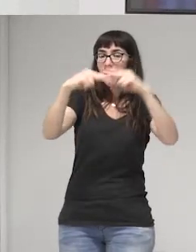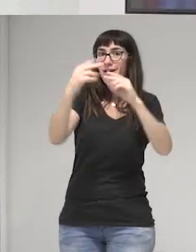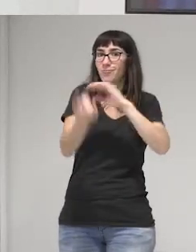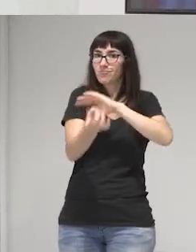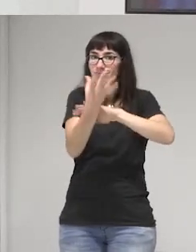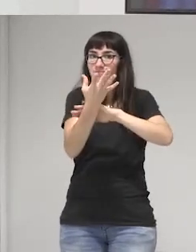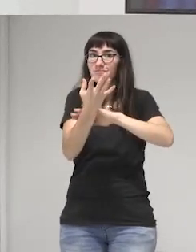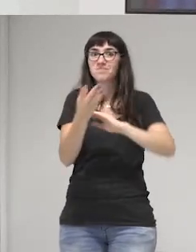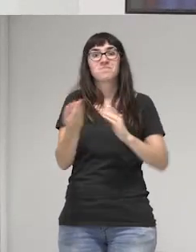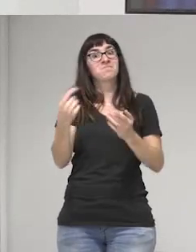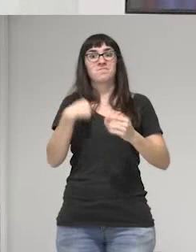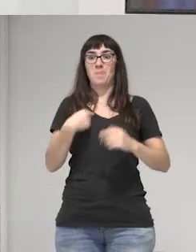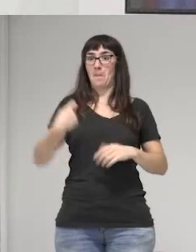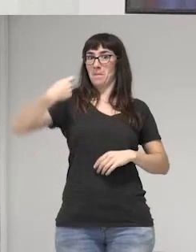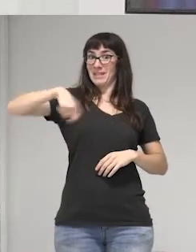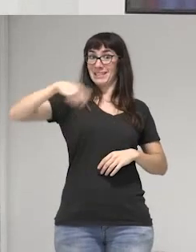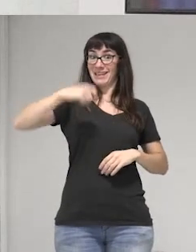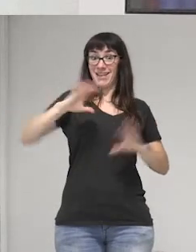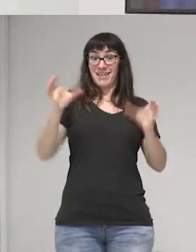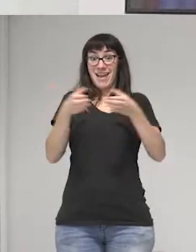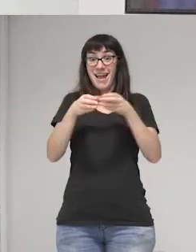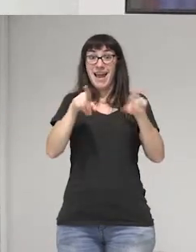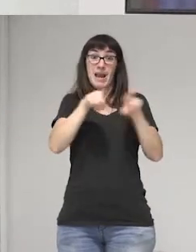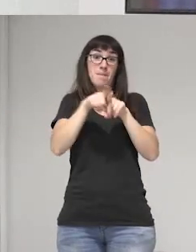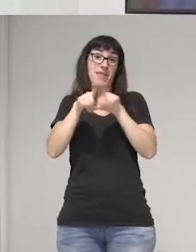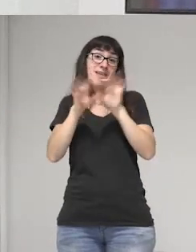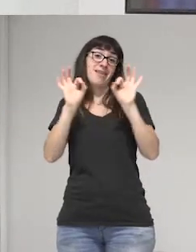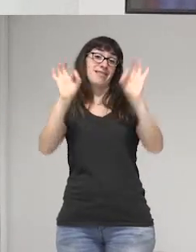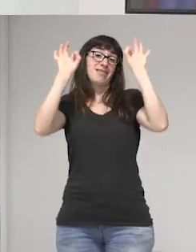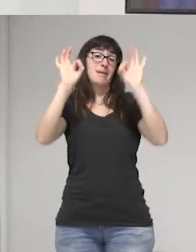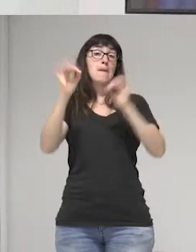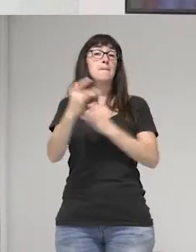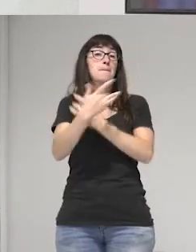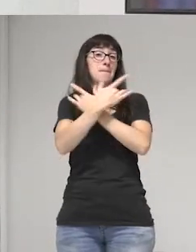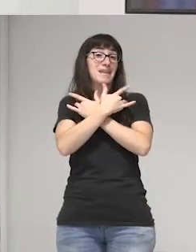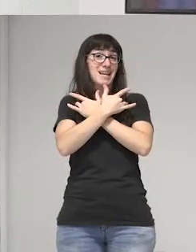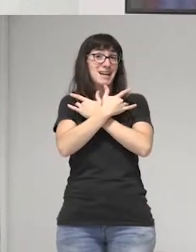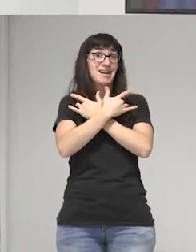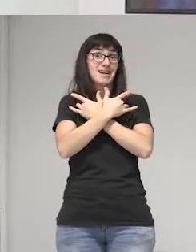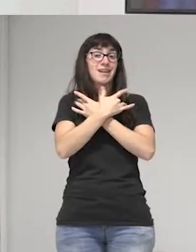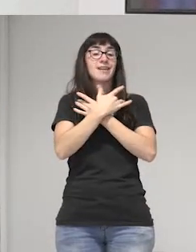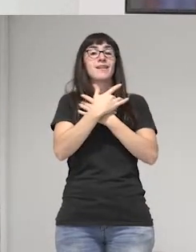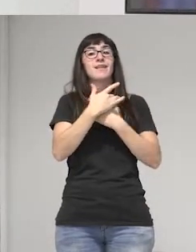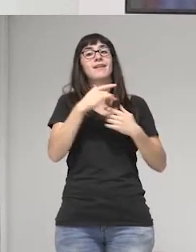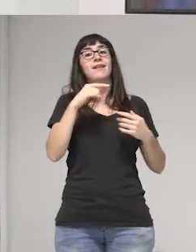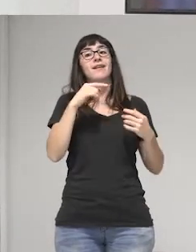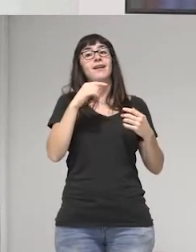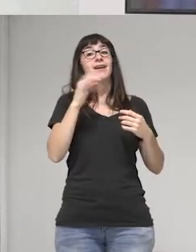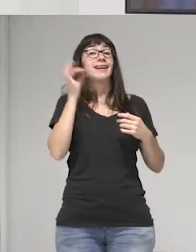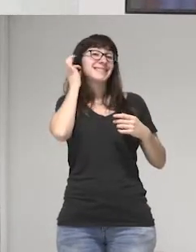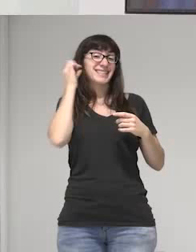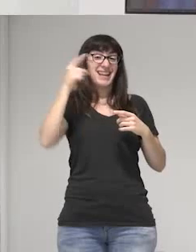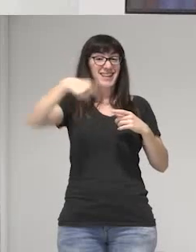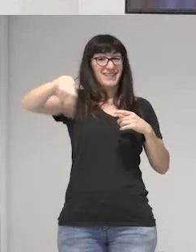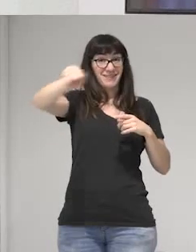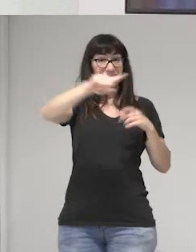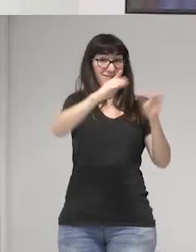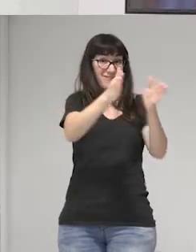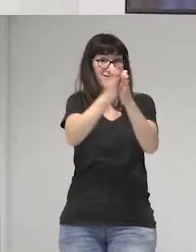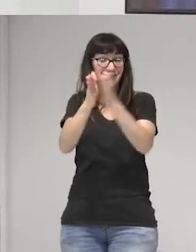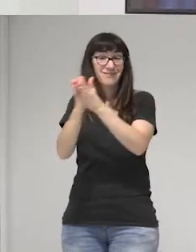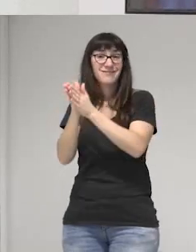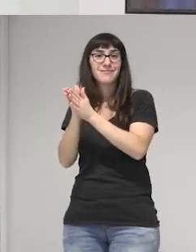siendo presidenta de la hermandad de la Virgen, era, y las otras, las otras chicas de la colonia,